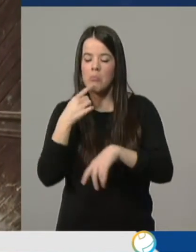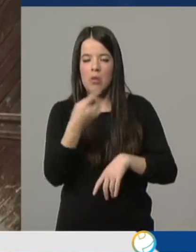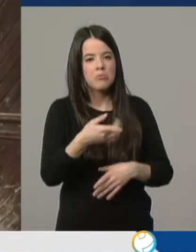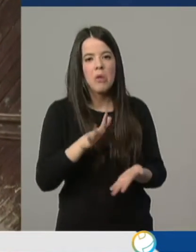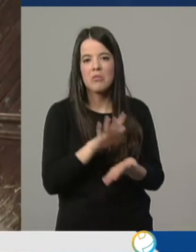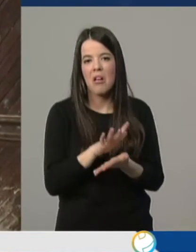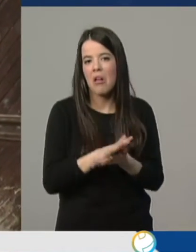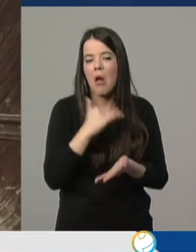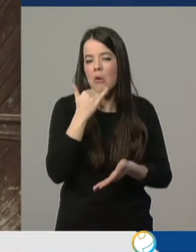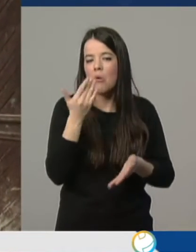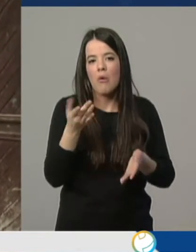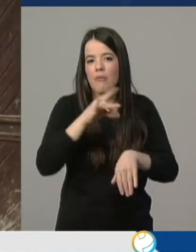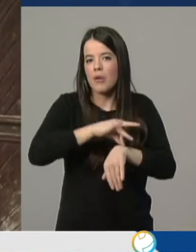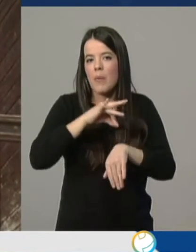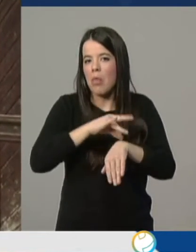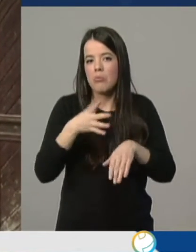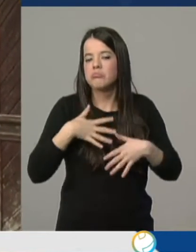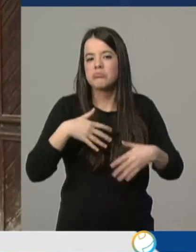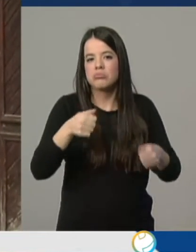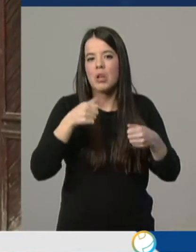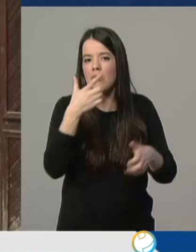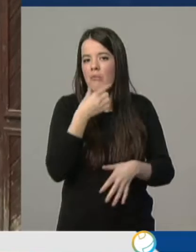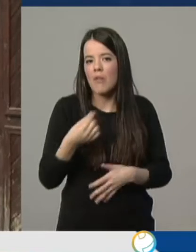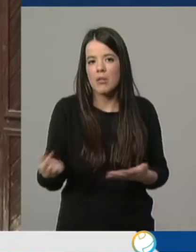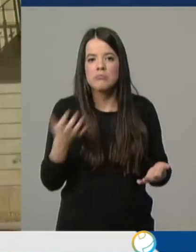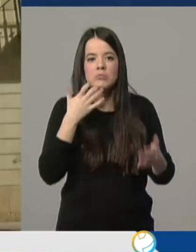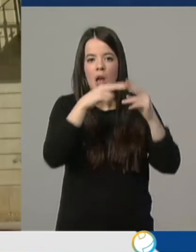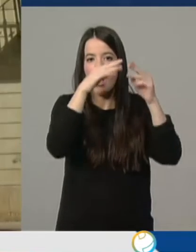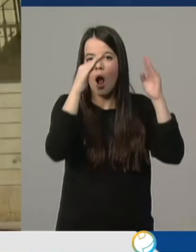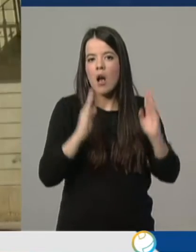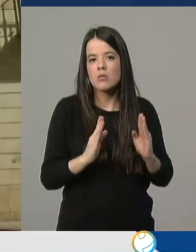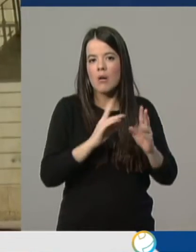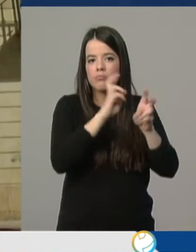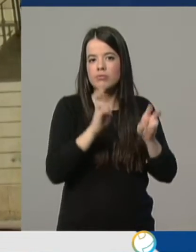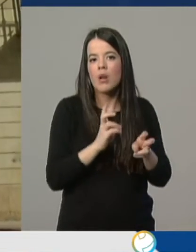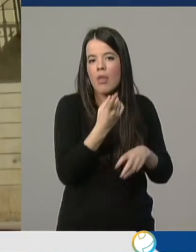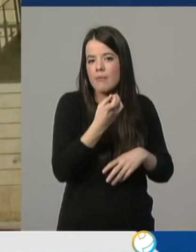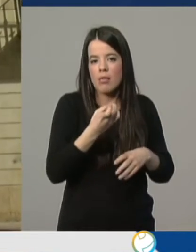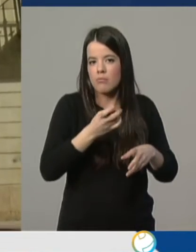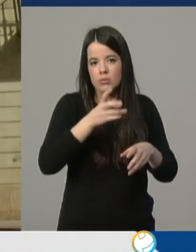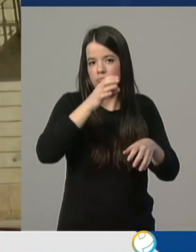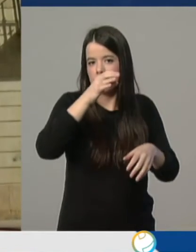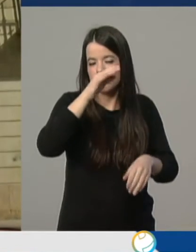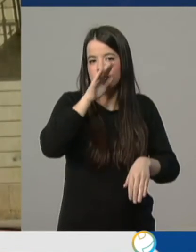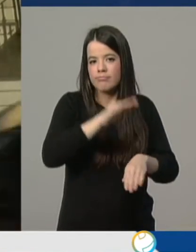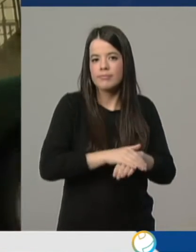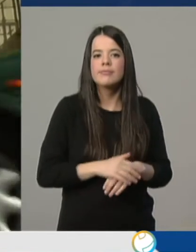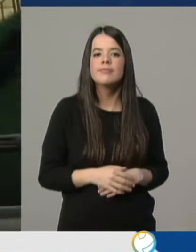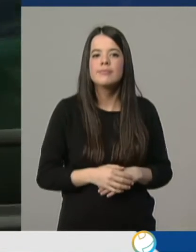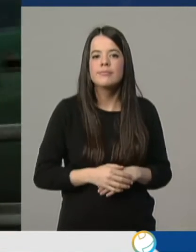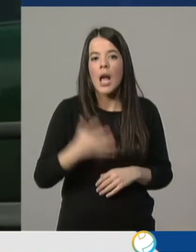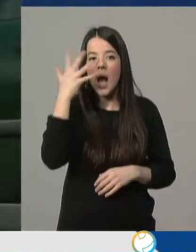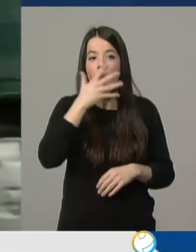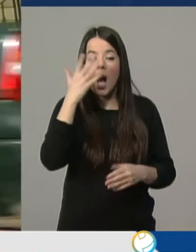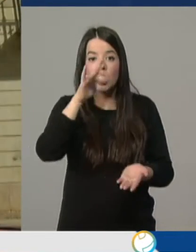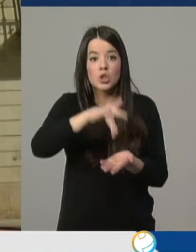una cosa que se pasa... ...y que nada, que si hay que estar en casa, pues está en casa. Así nos relata la situación que se vive en la localidad riojana de